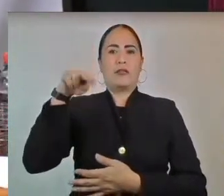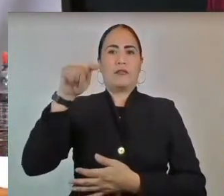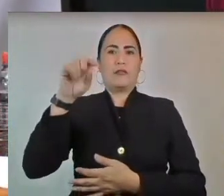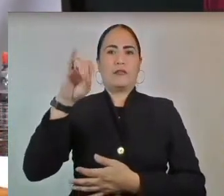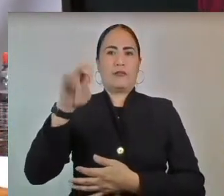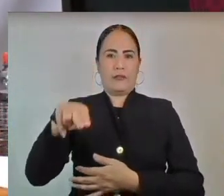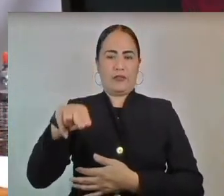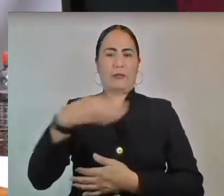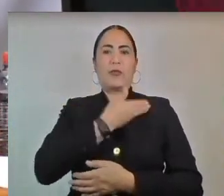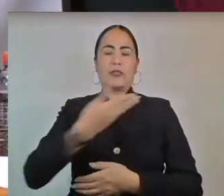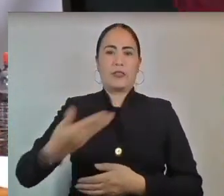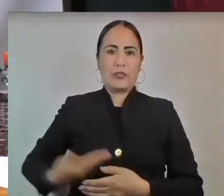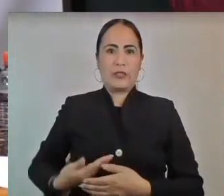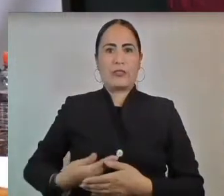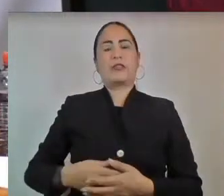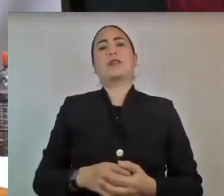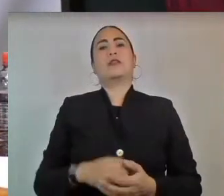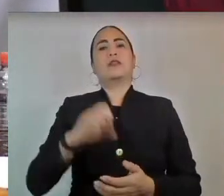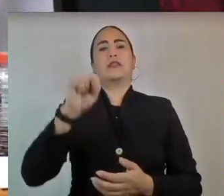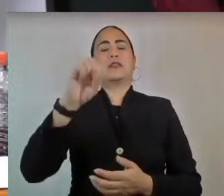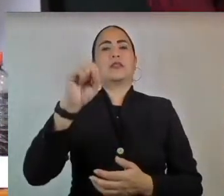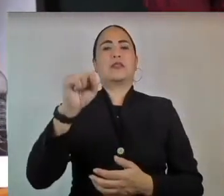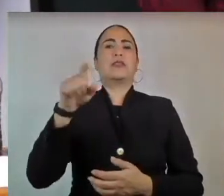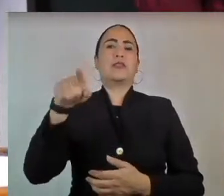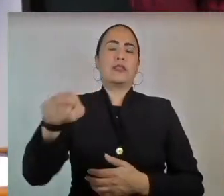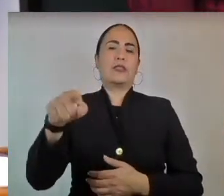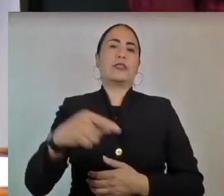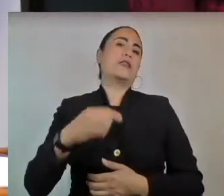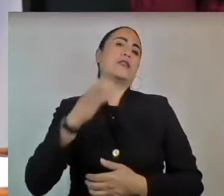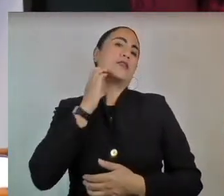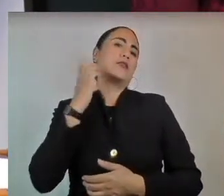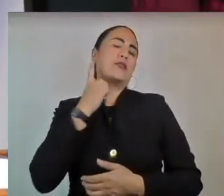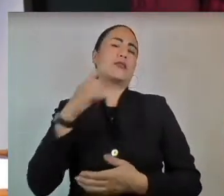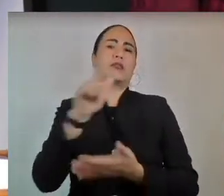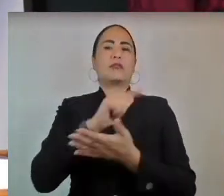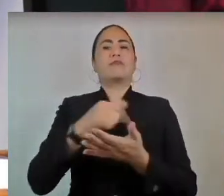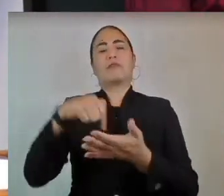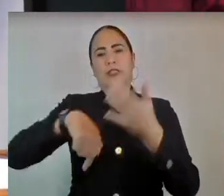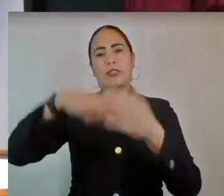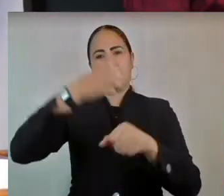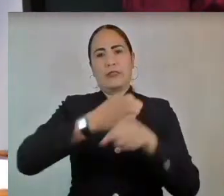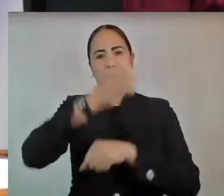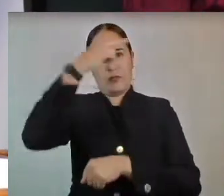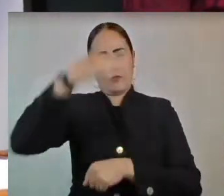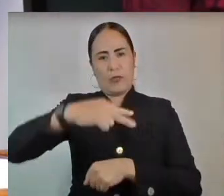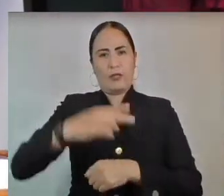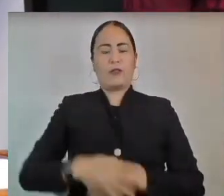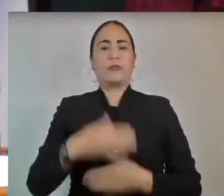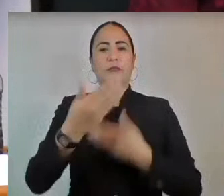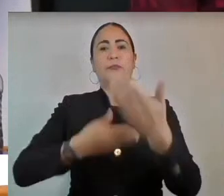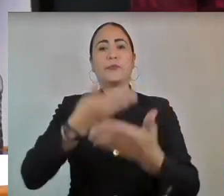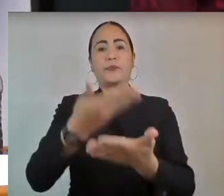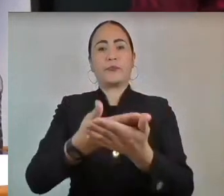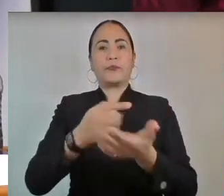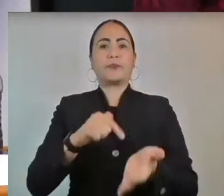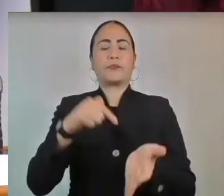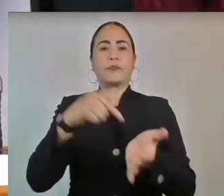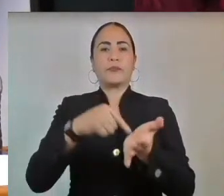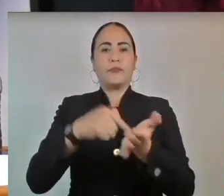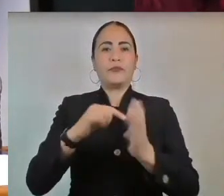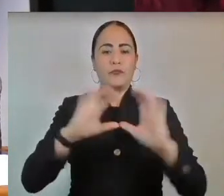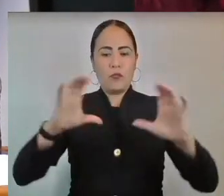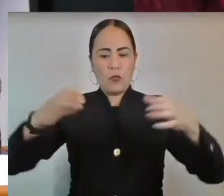presidente de la sexagésima legislatura del Estado de México, presente. Los integrantes de la Junta de Coordinación